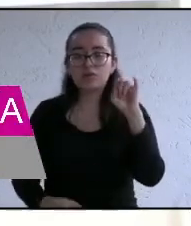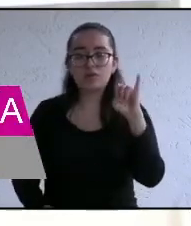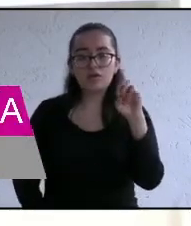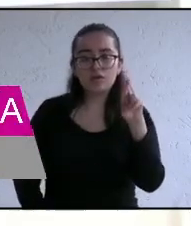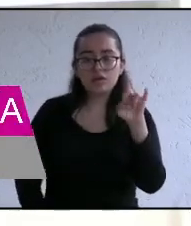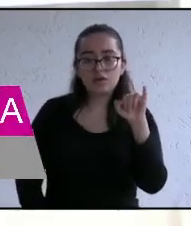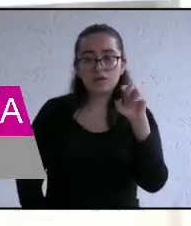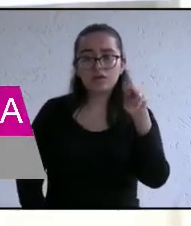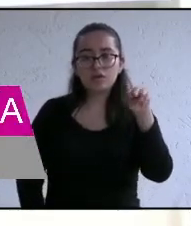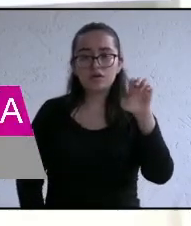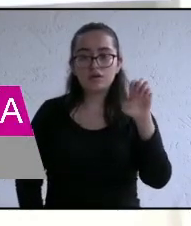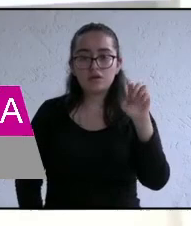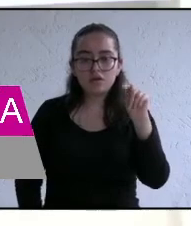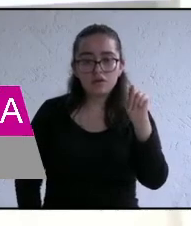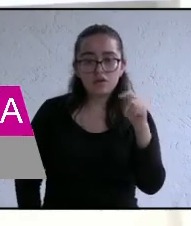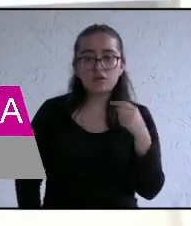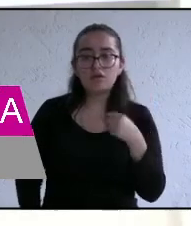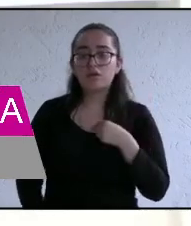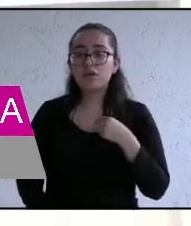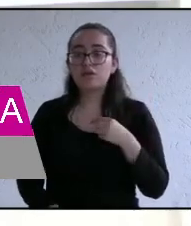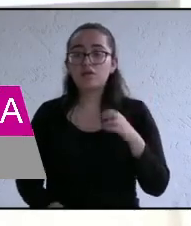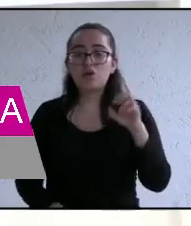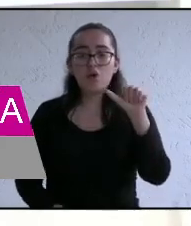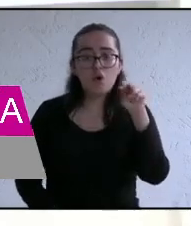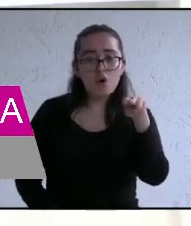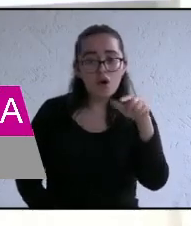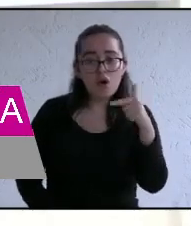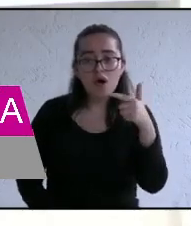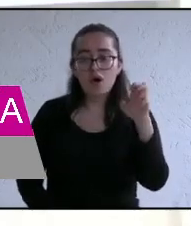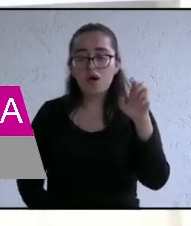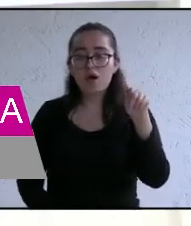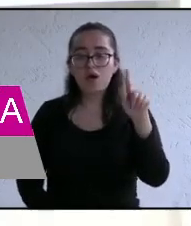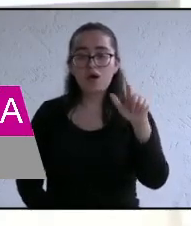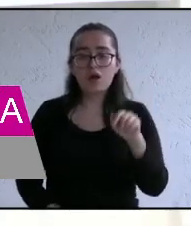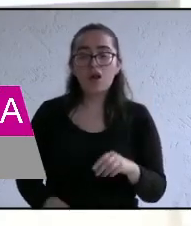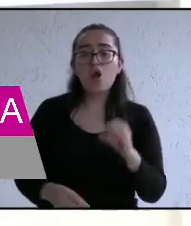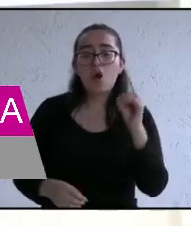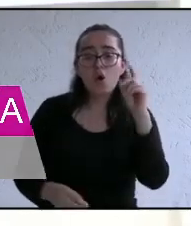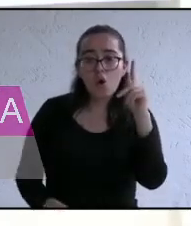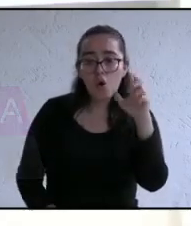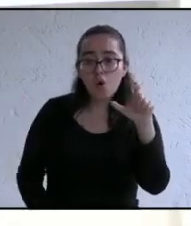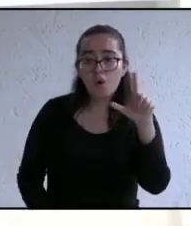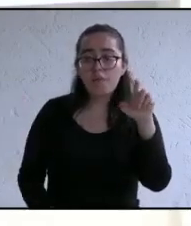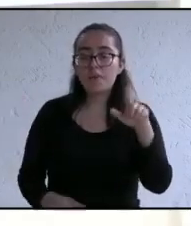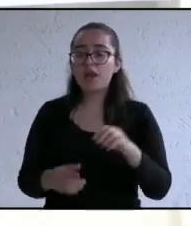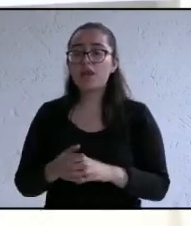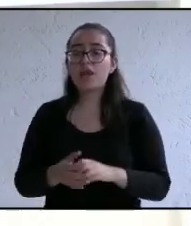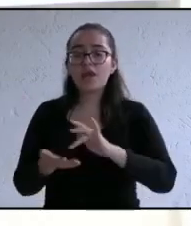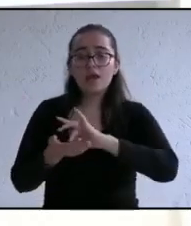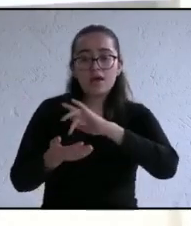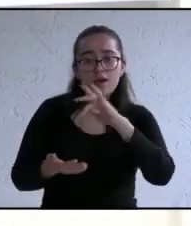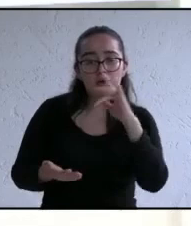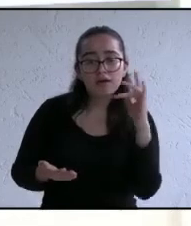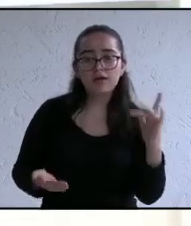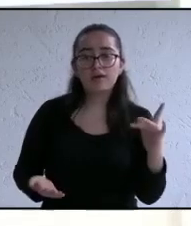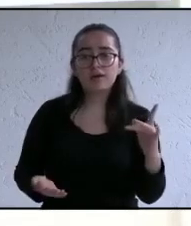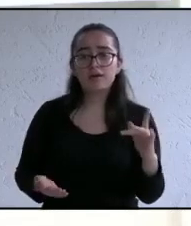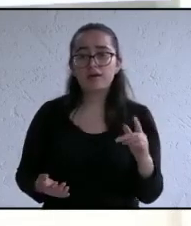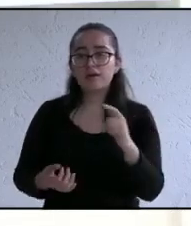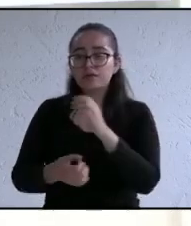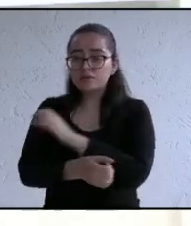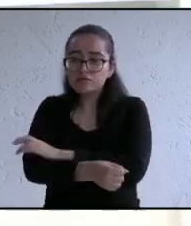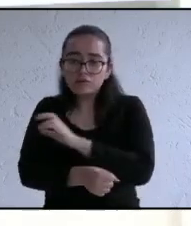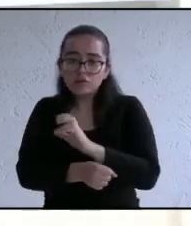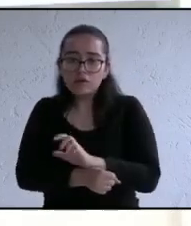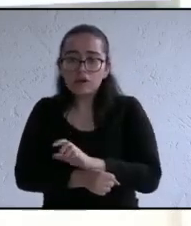servidor Ángel Hernández a nombre del organismo público local electoral del estado de Veracruz les damos las gracias a todas y todos los